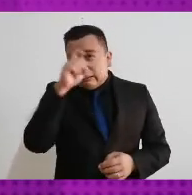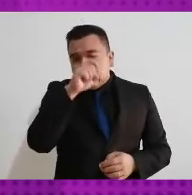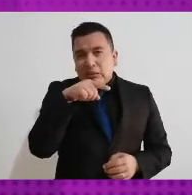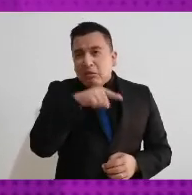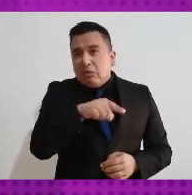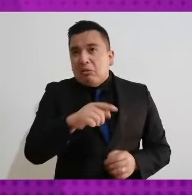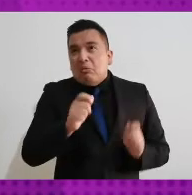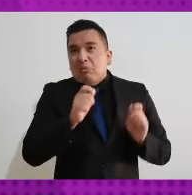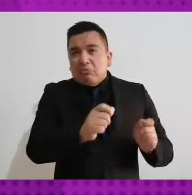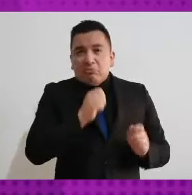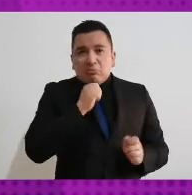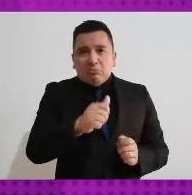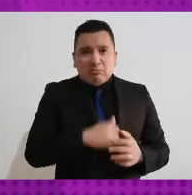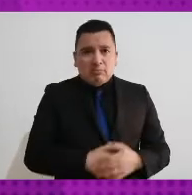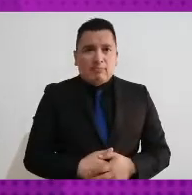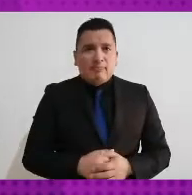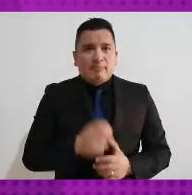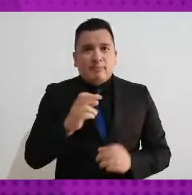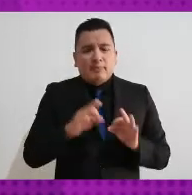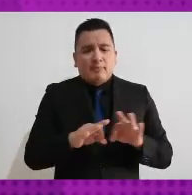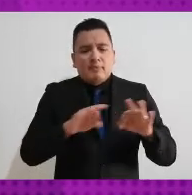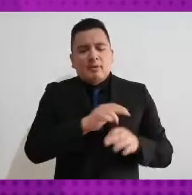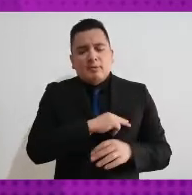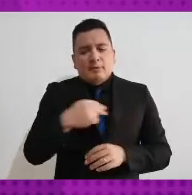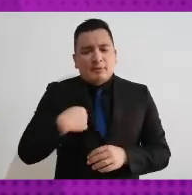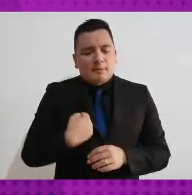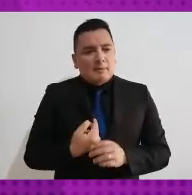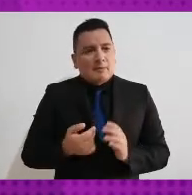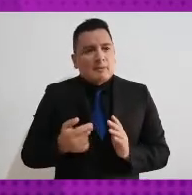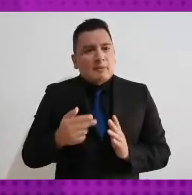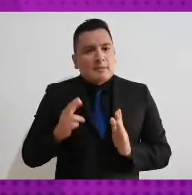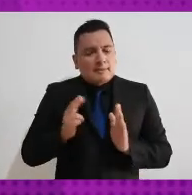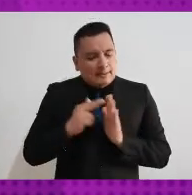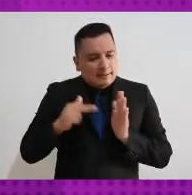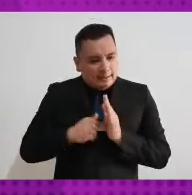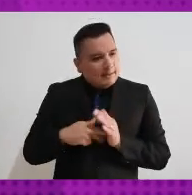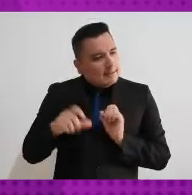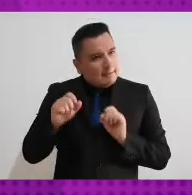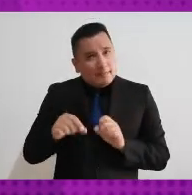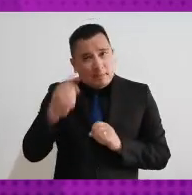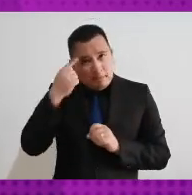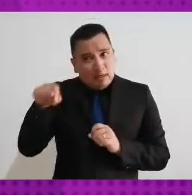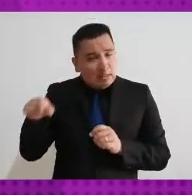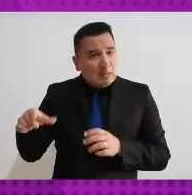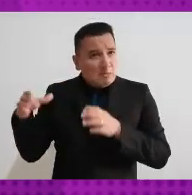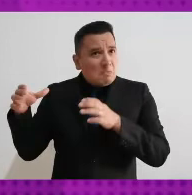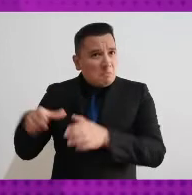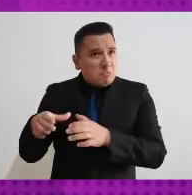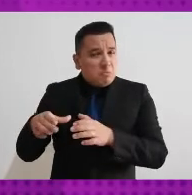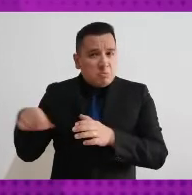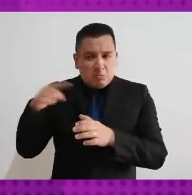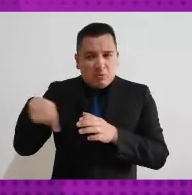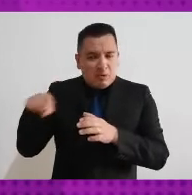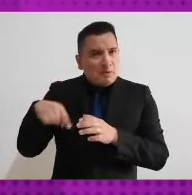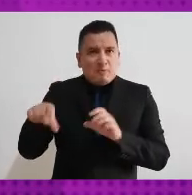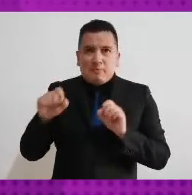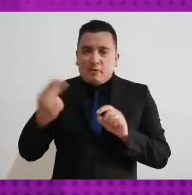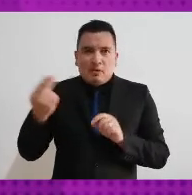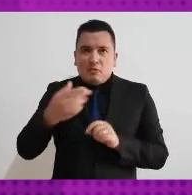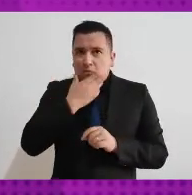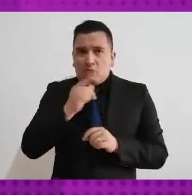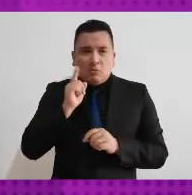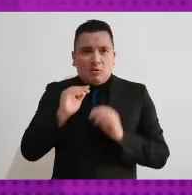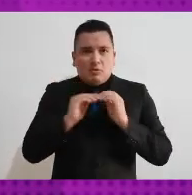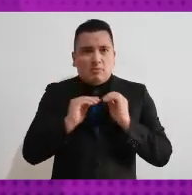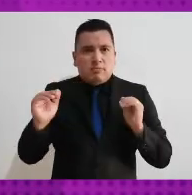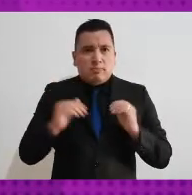probablemente no hubieran sido postuladas. Por eso era importante verificar que en las cuotas también nosotros estuviéramos cumpliendo con